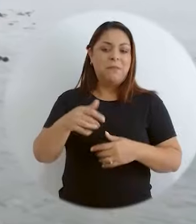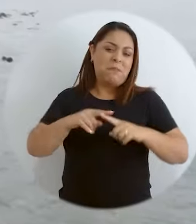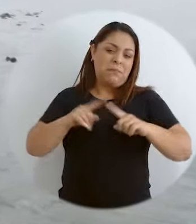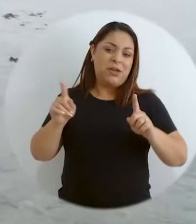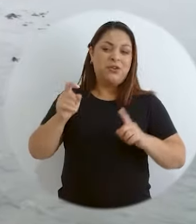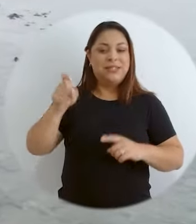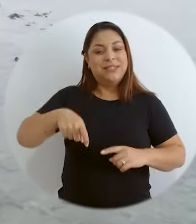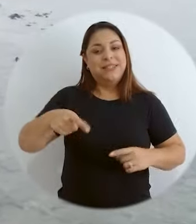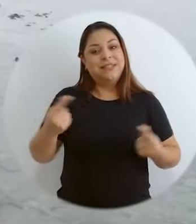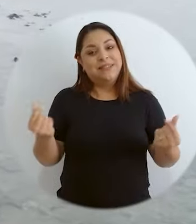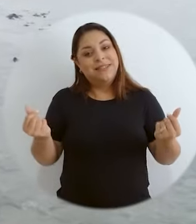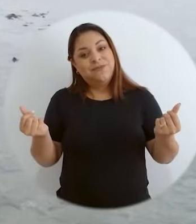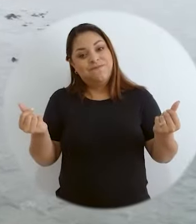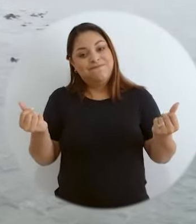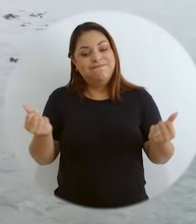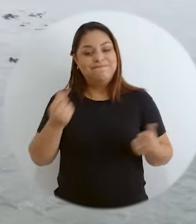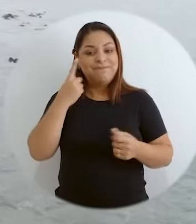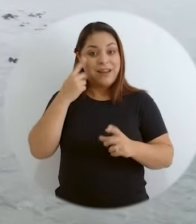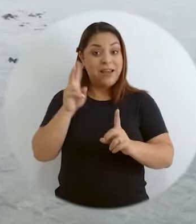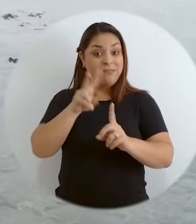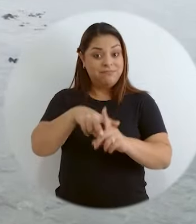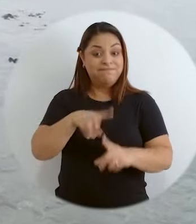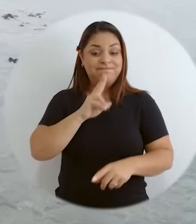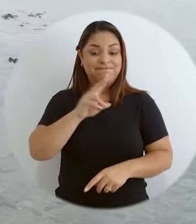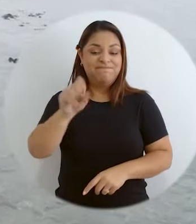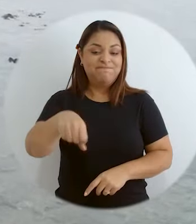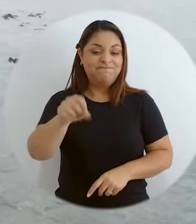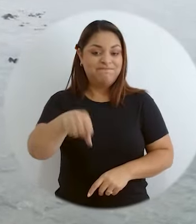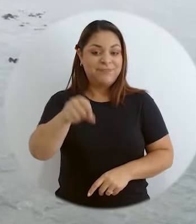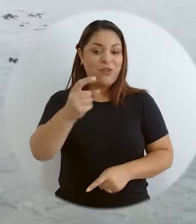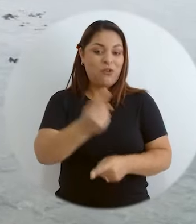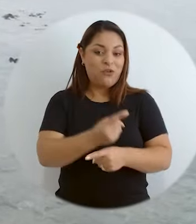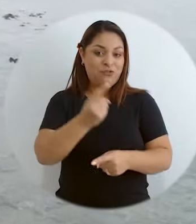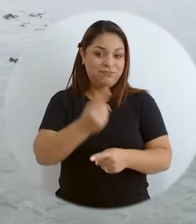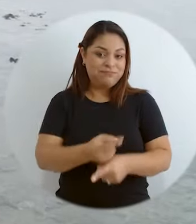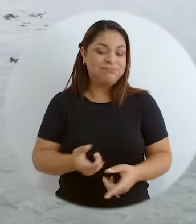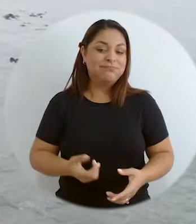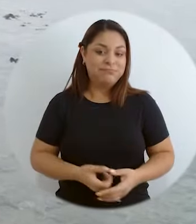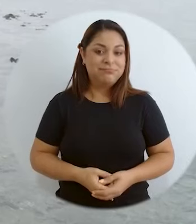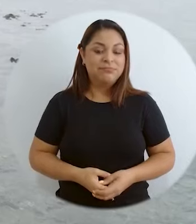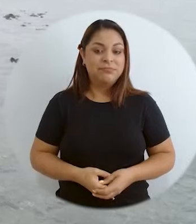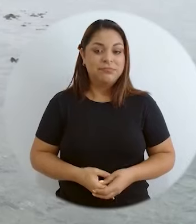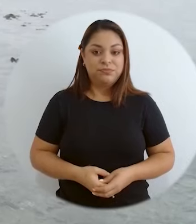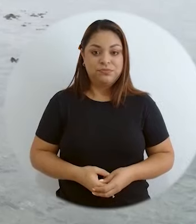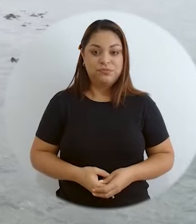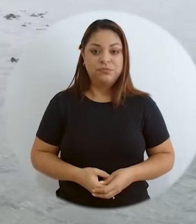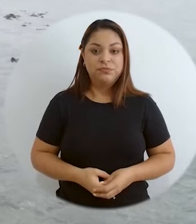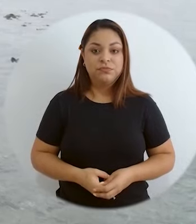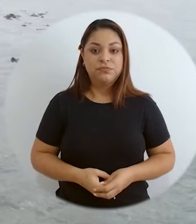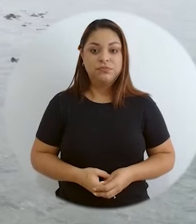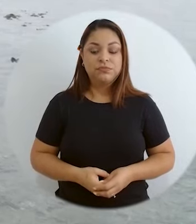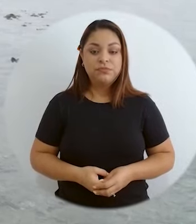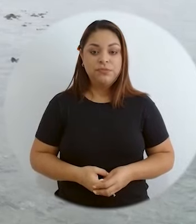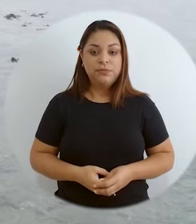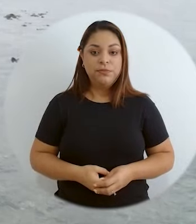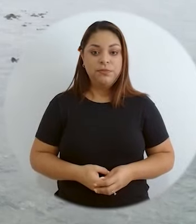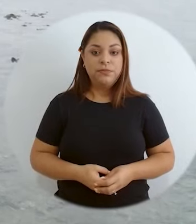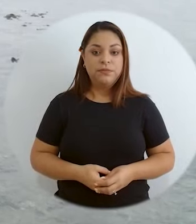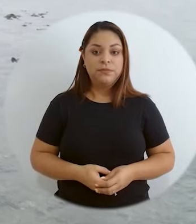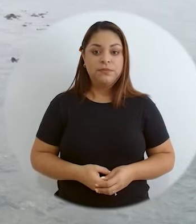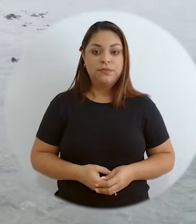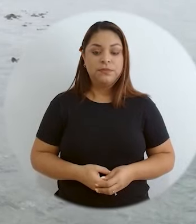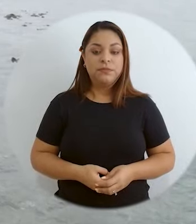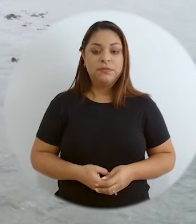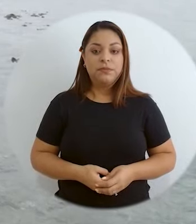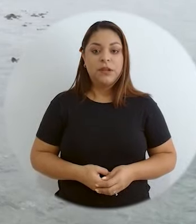otros, pero en definitiva todo este tipo de trabajo requiere recursos para poderse implementar. Totalmente, hay un elemento de,